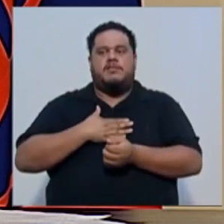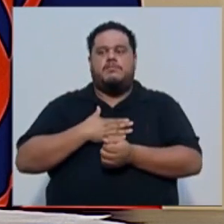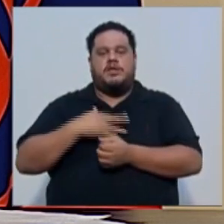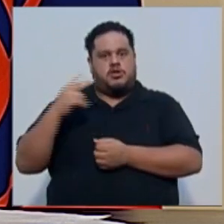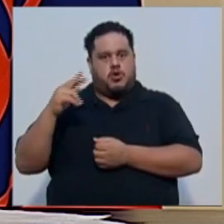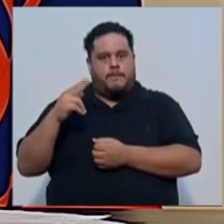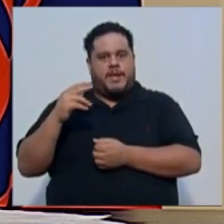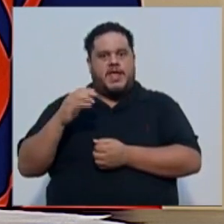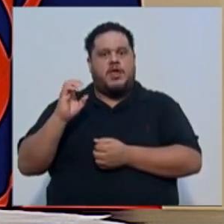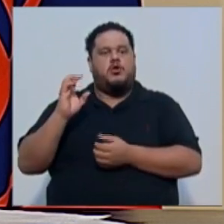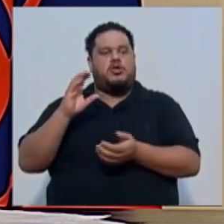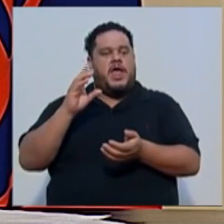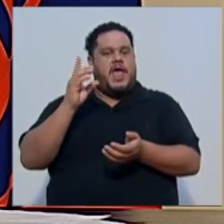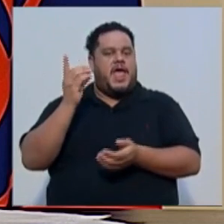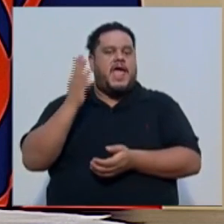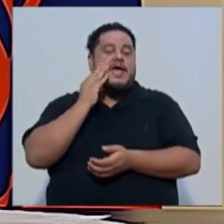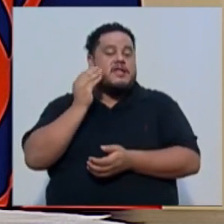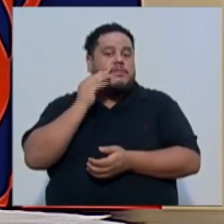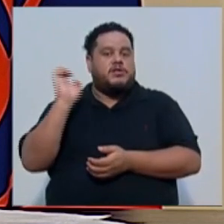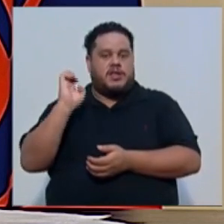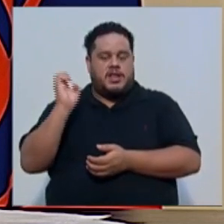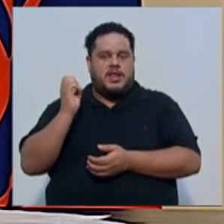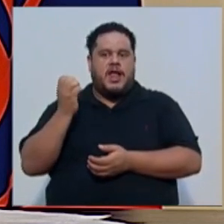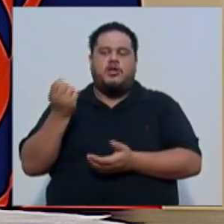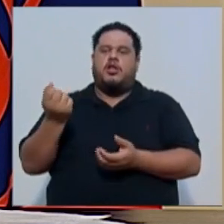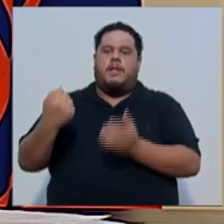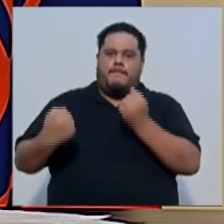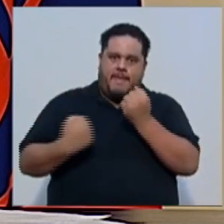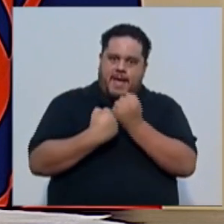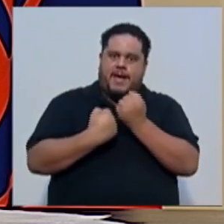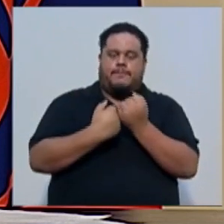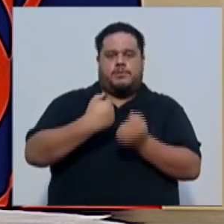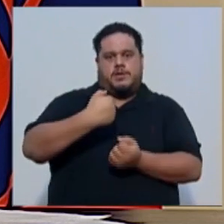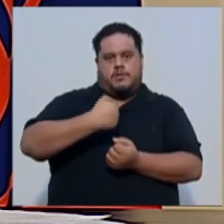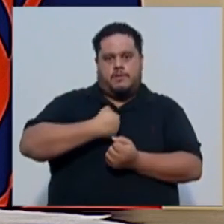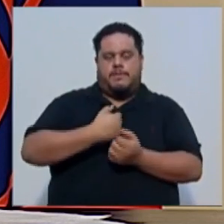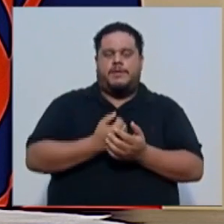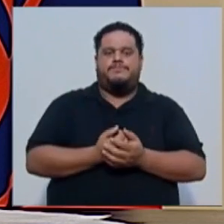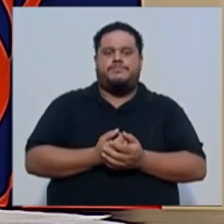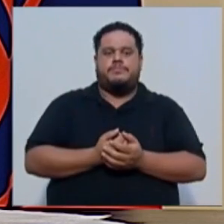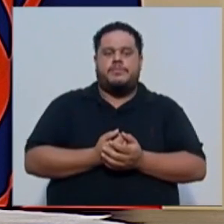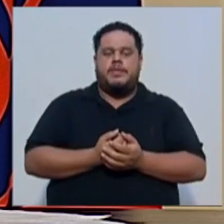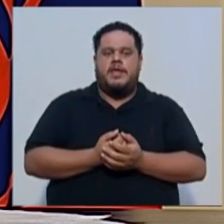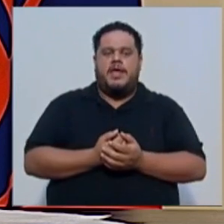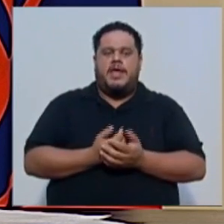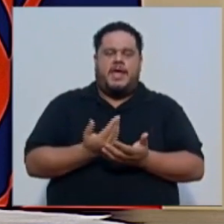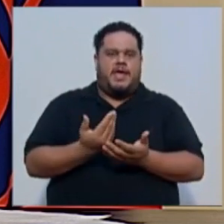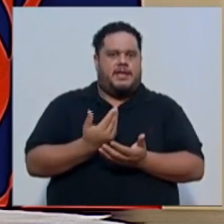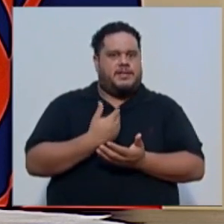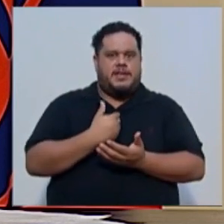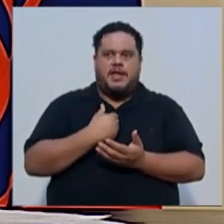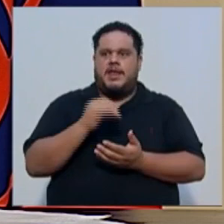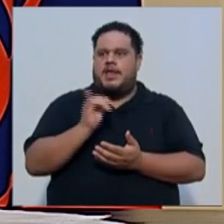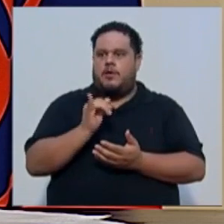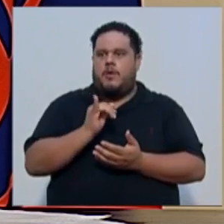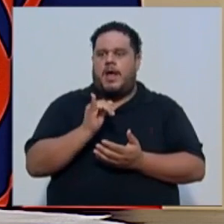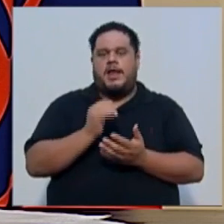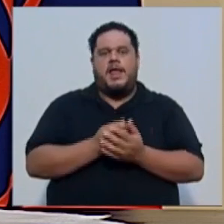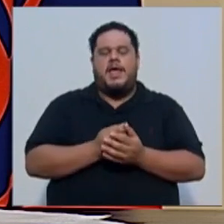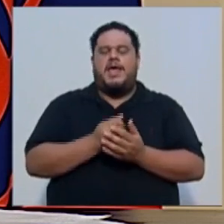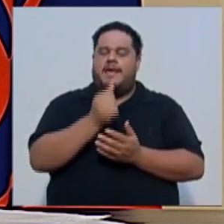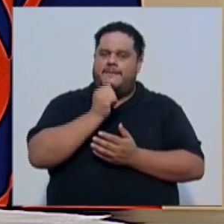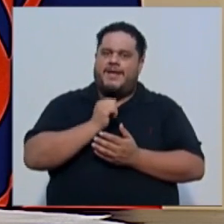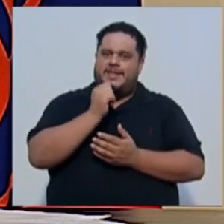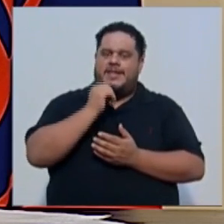emergenciólogos han sido incondicionales conmigo, me han apoyado. Ellos me tienen también un poco de